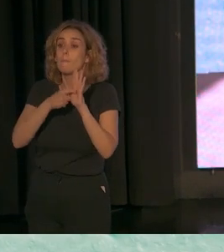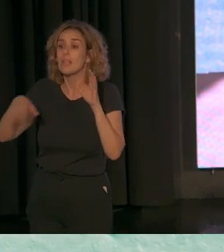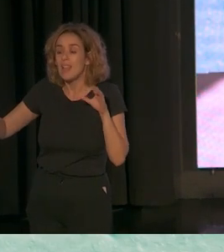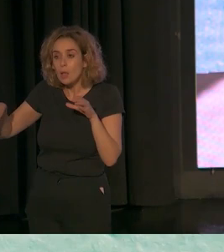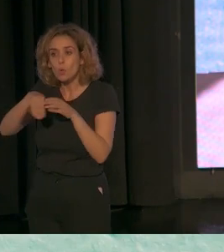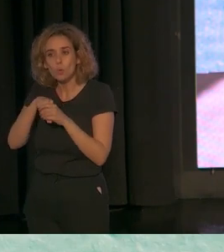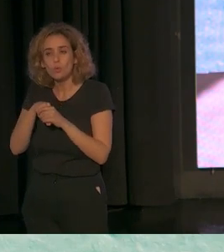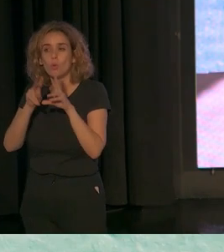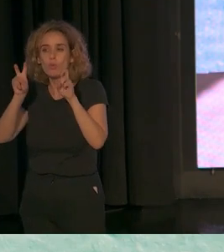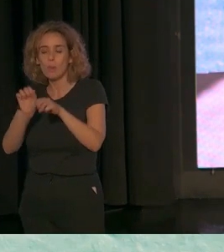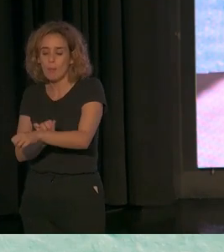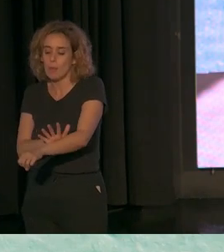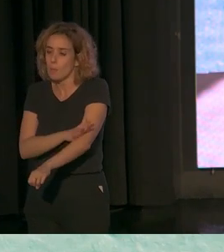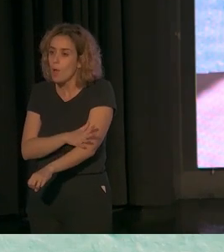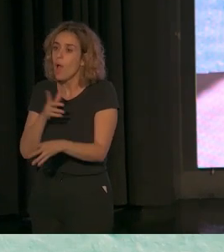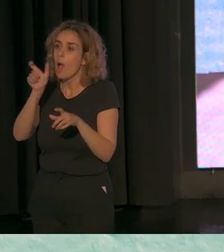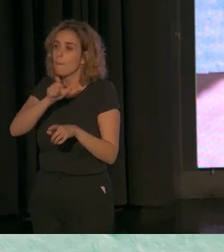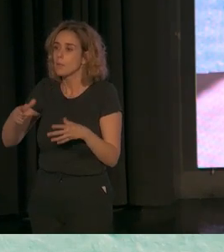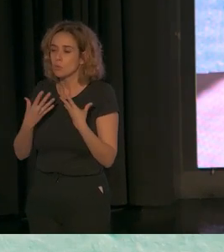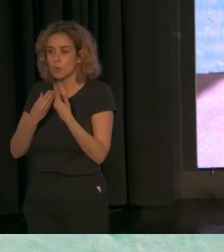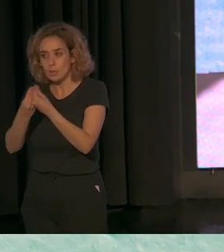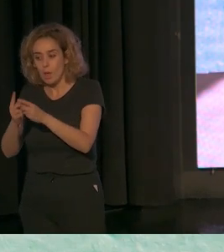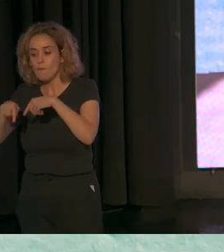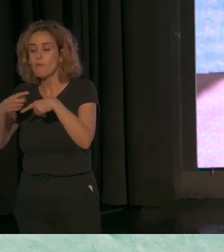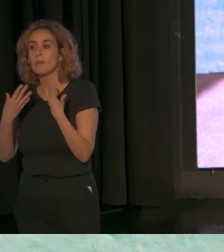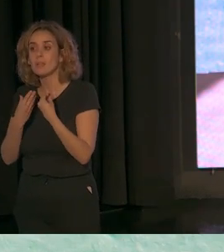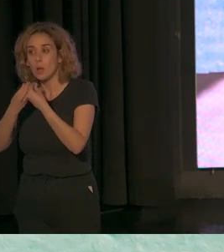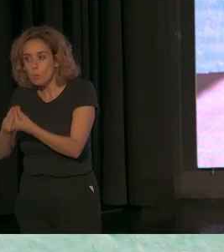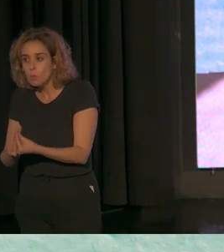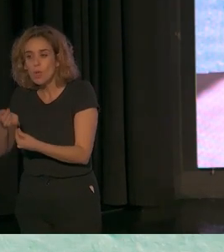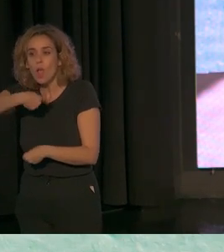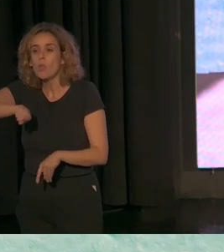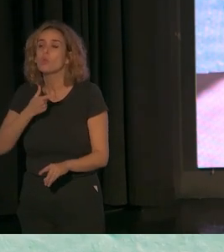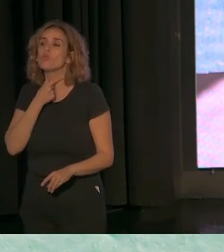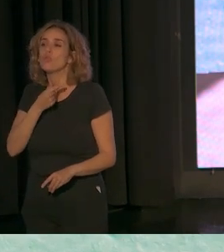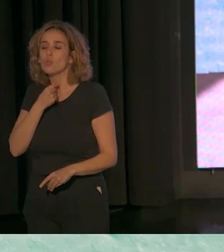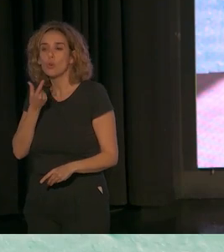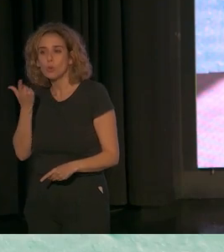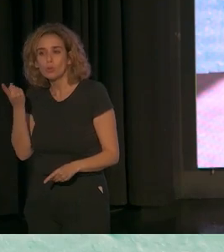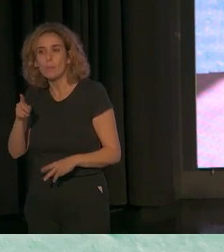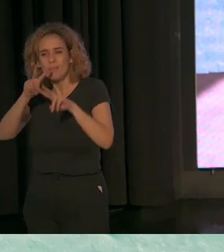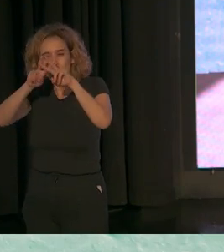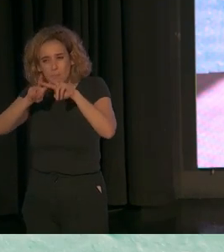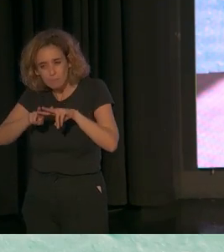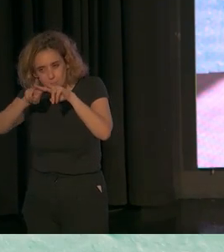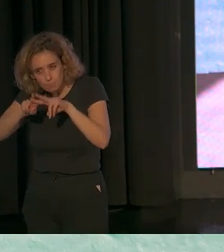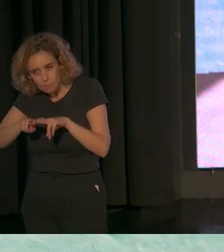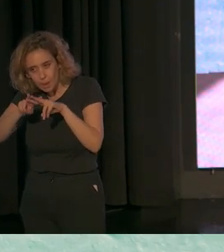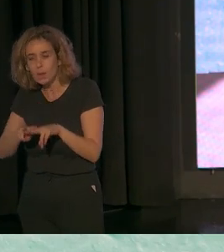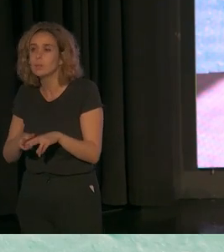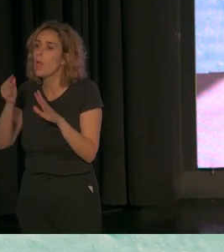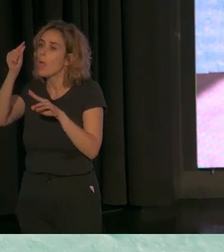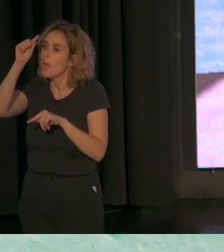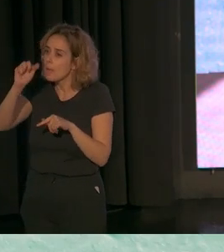de las emociones, de acompañar a las personas, de acompañar a las familias, nos gusta mucho también la investigación, poder basarnos en